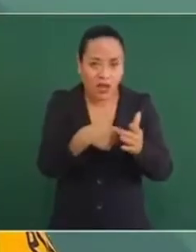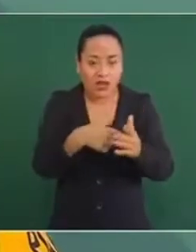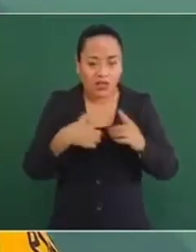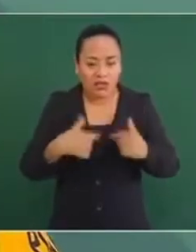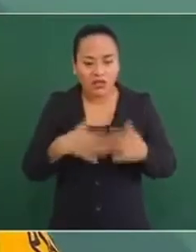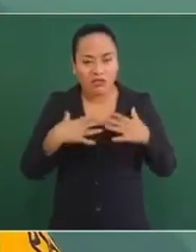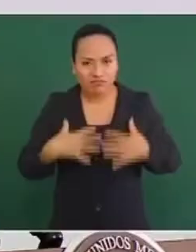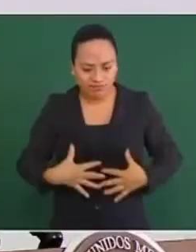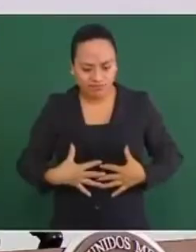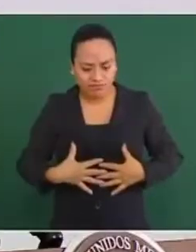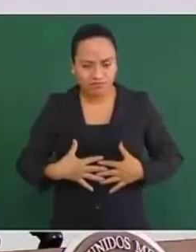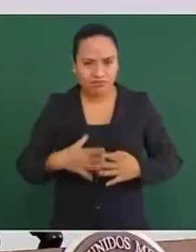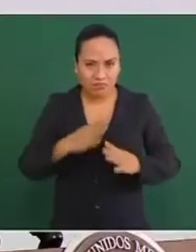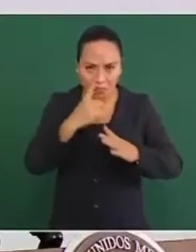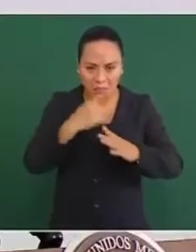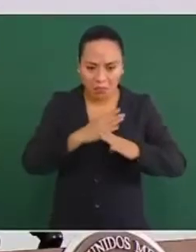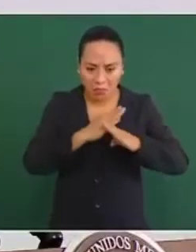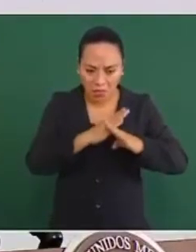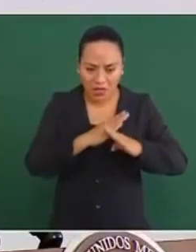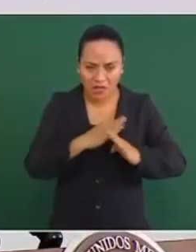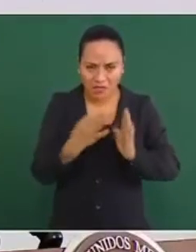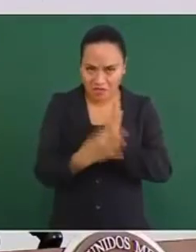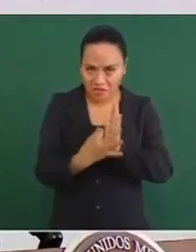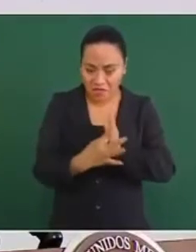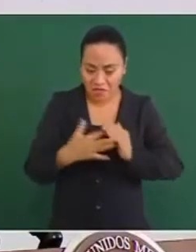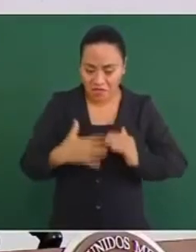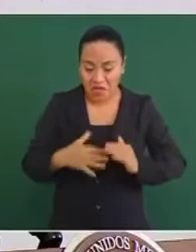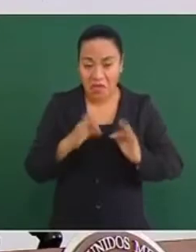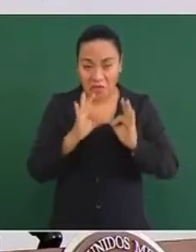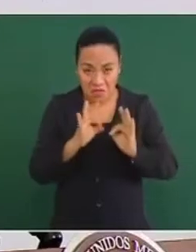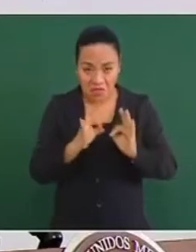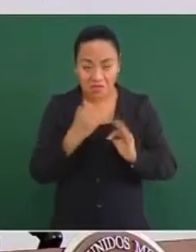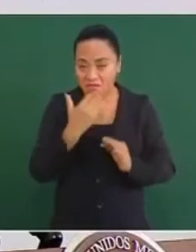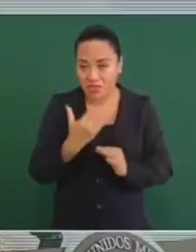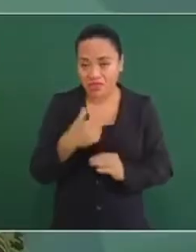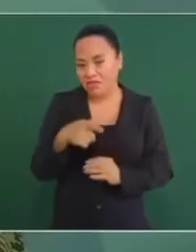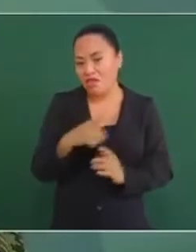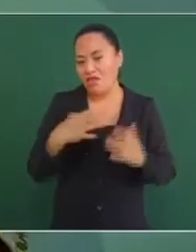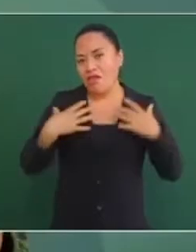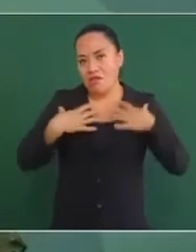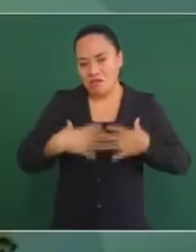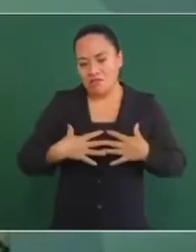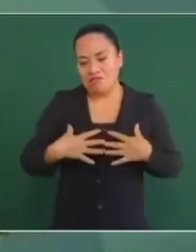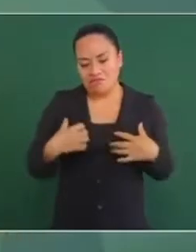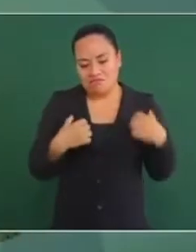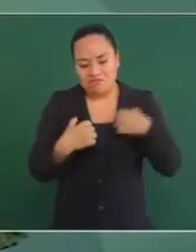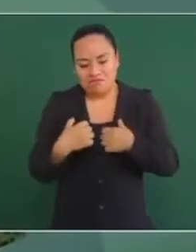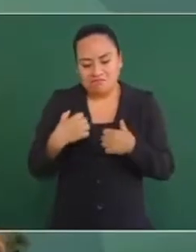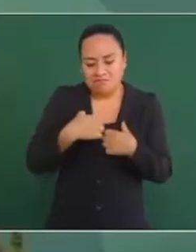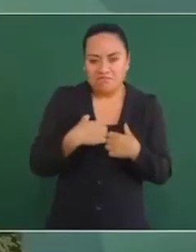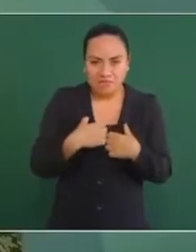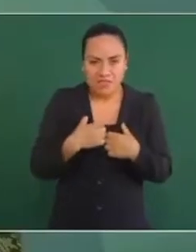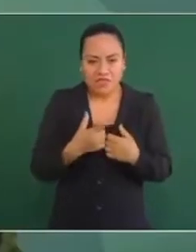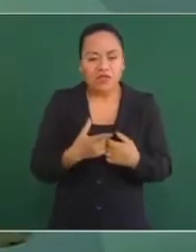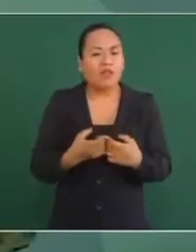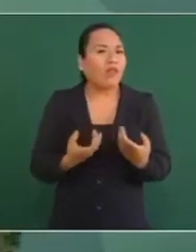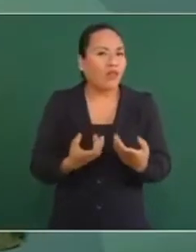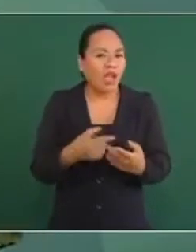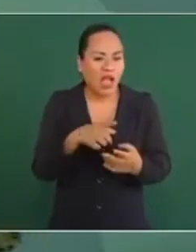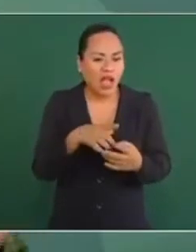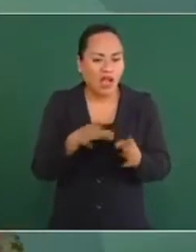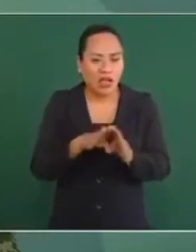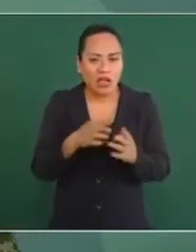para que sea una protección eficiente. El chaleco en sí se conforma con lo que es